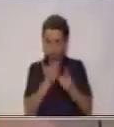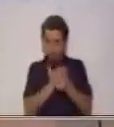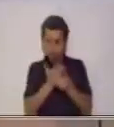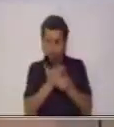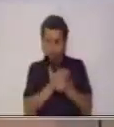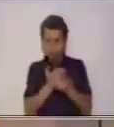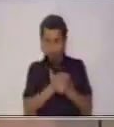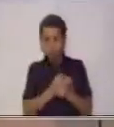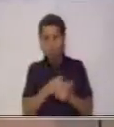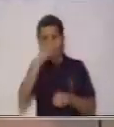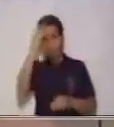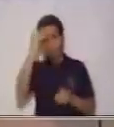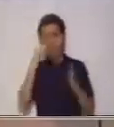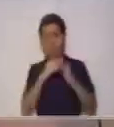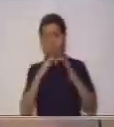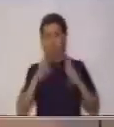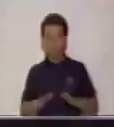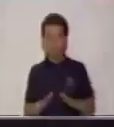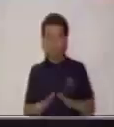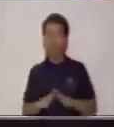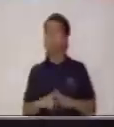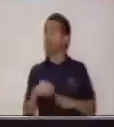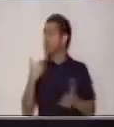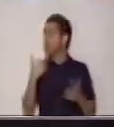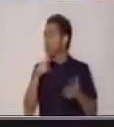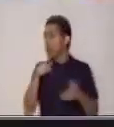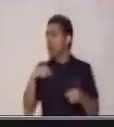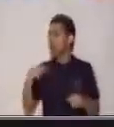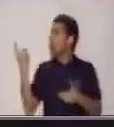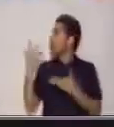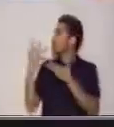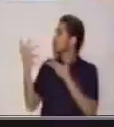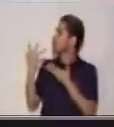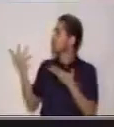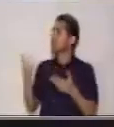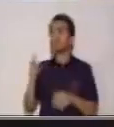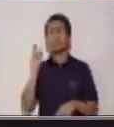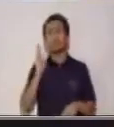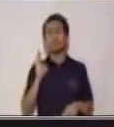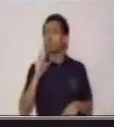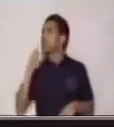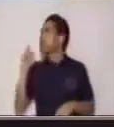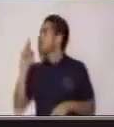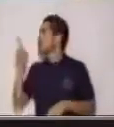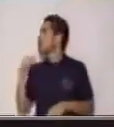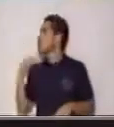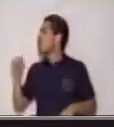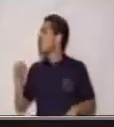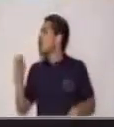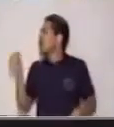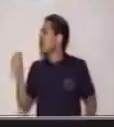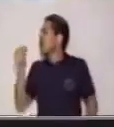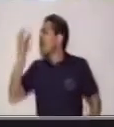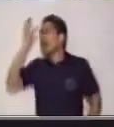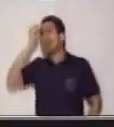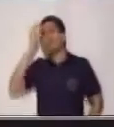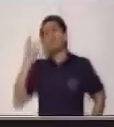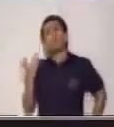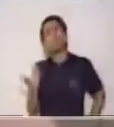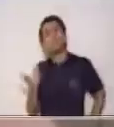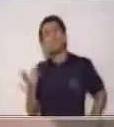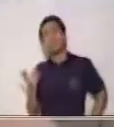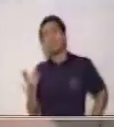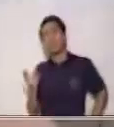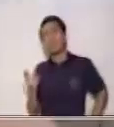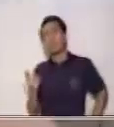Aprendo en Casa. Y con quien estés en este momento, haz la pregunta de qué aprendiste hoy. Hagamos un